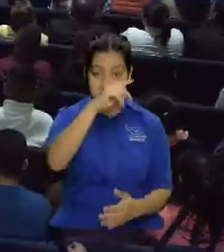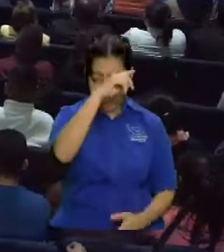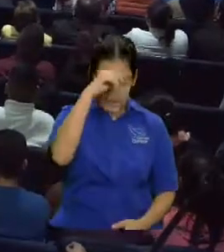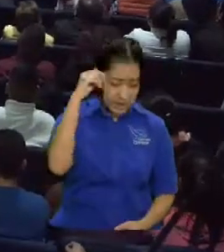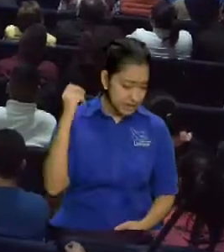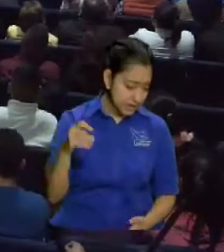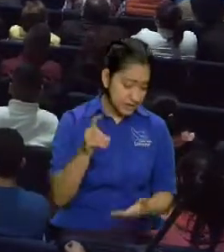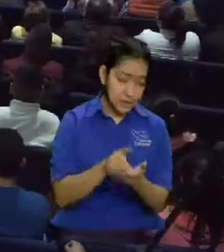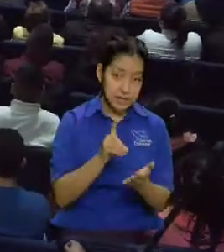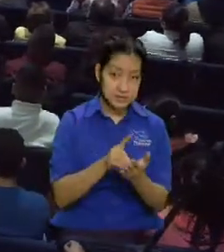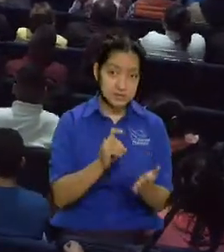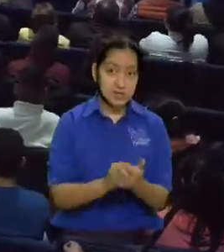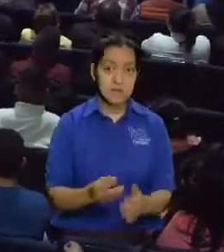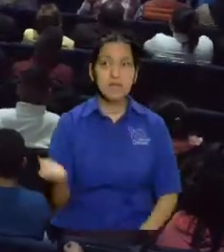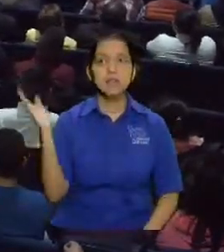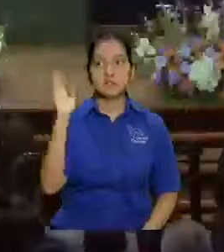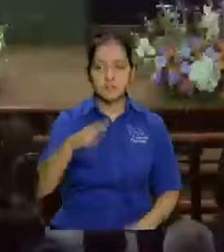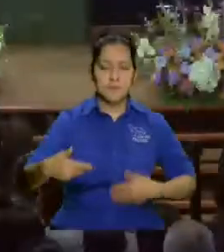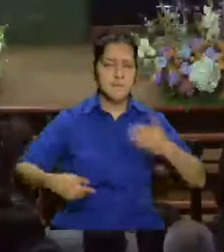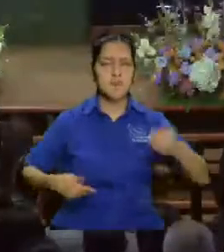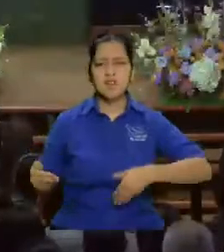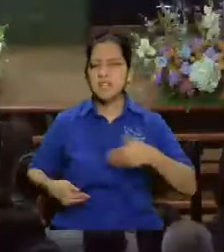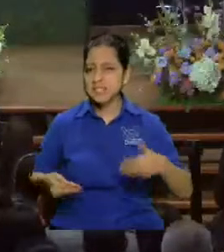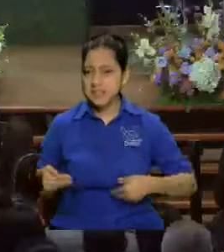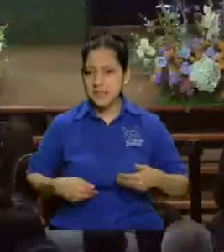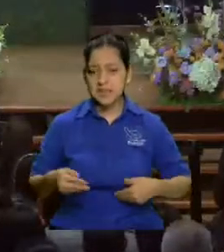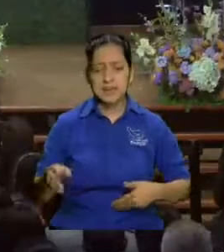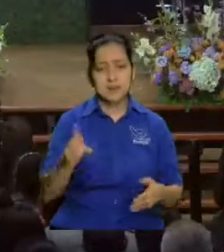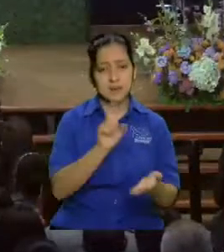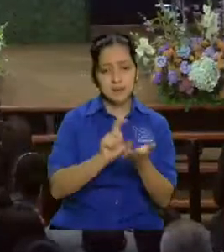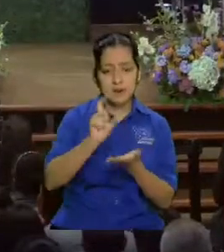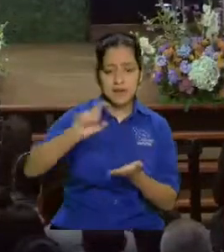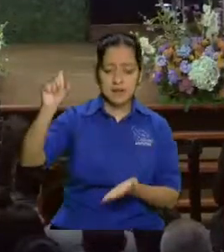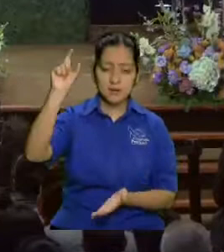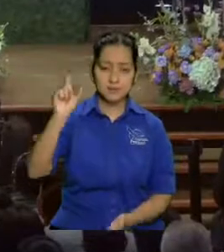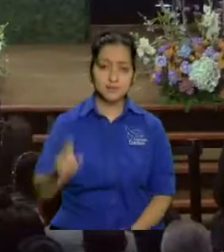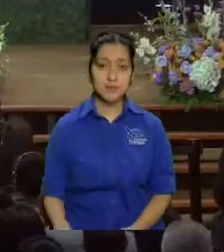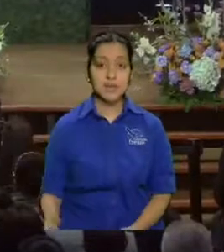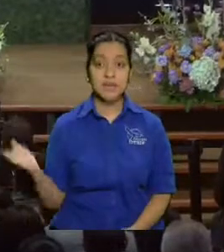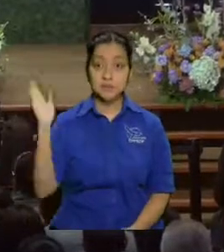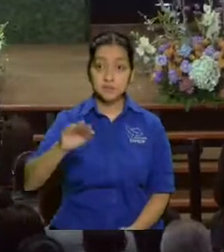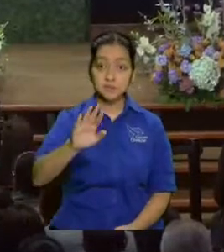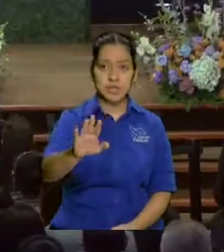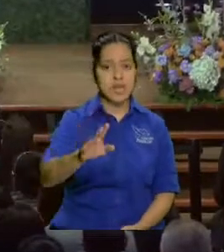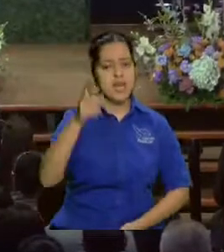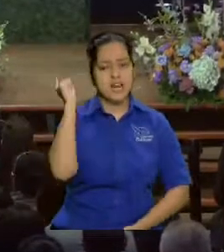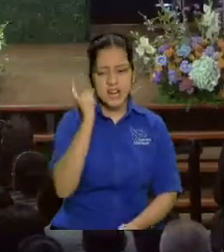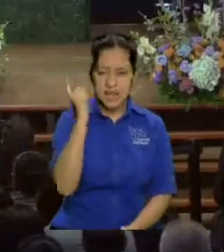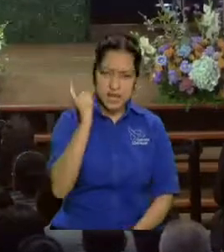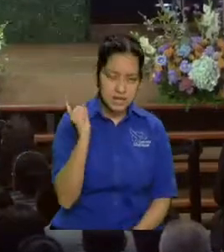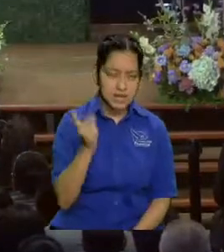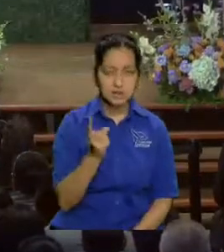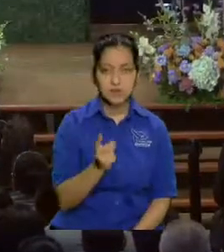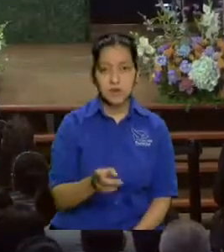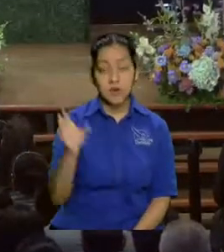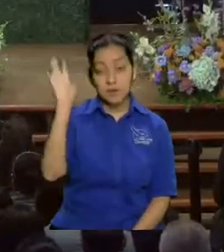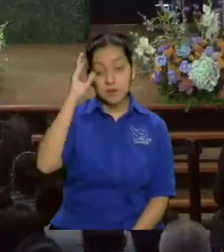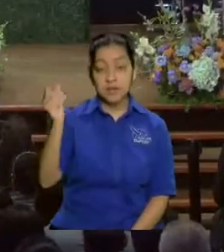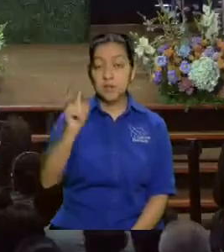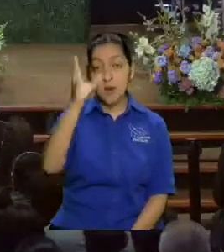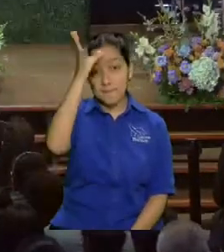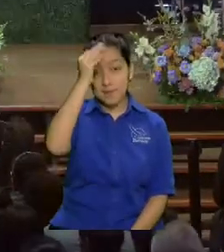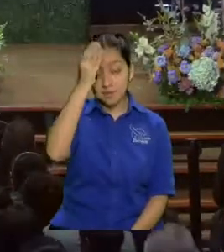bullying en el colegio y después usted llega a regañarlos porque no se aprendió las tablas del cero